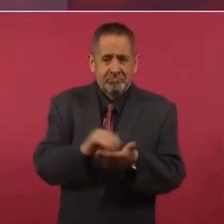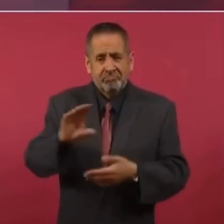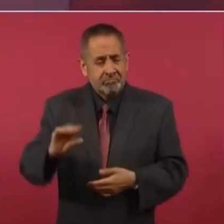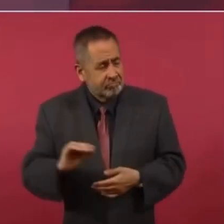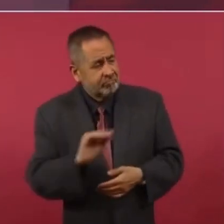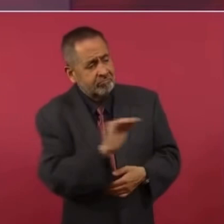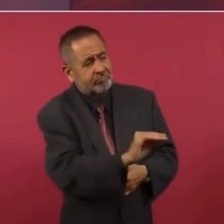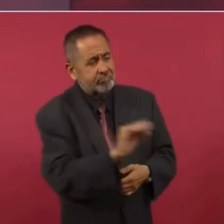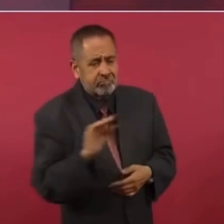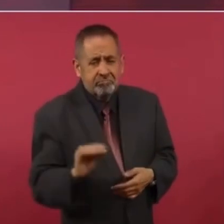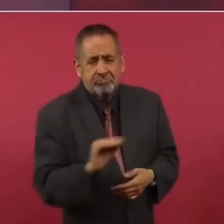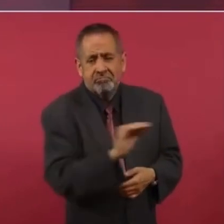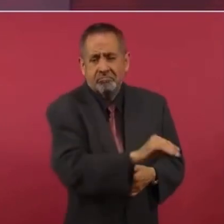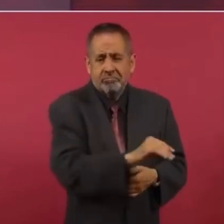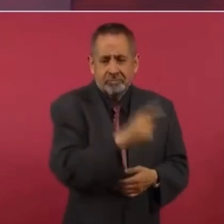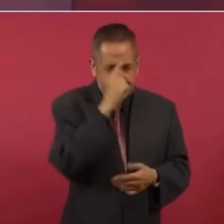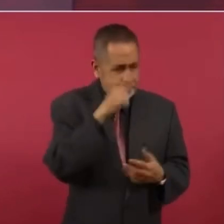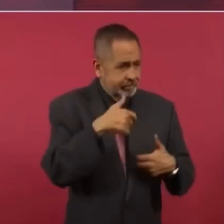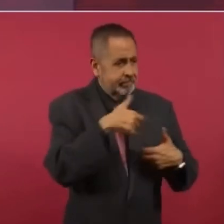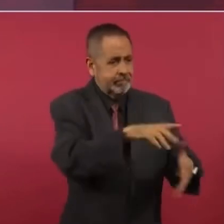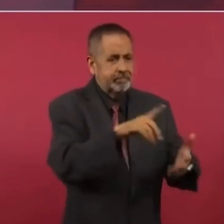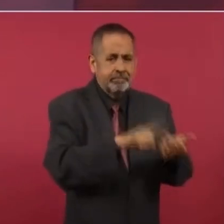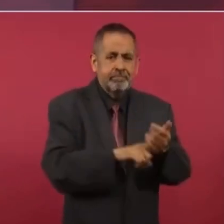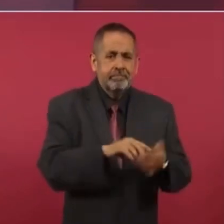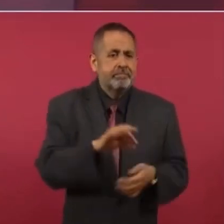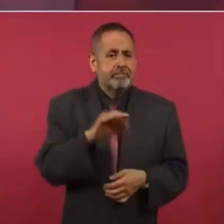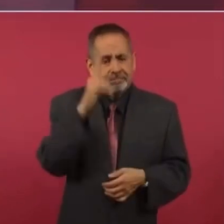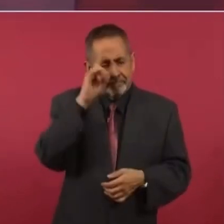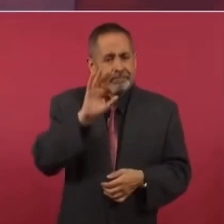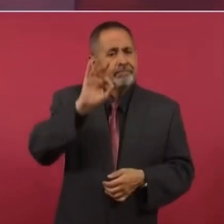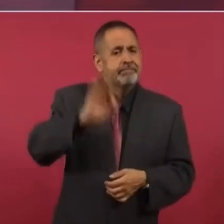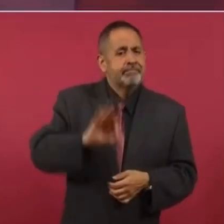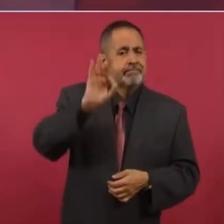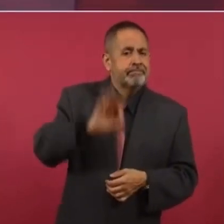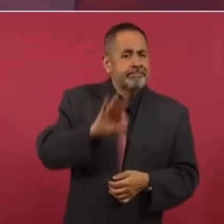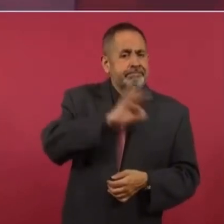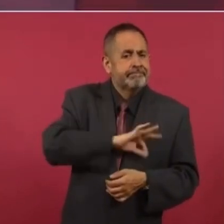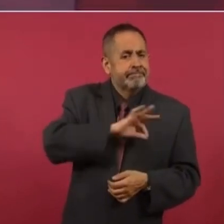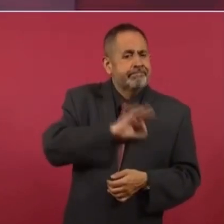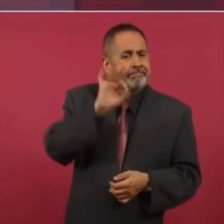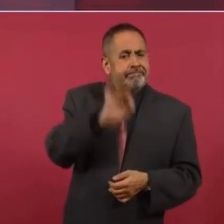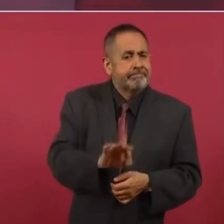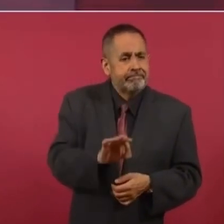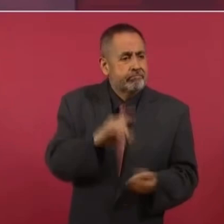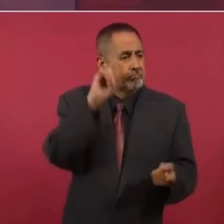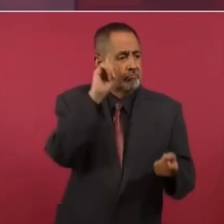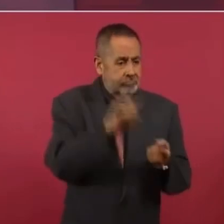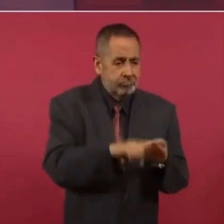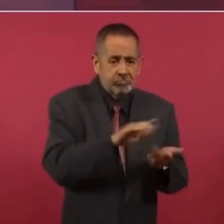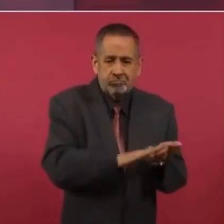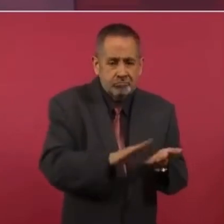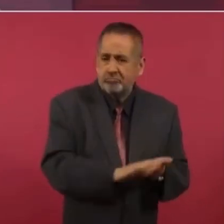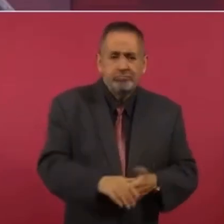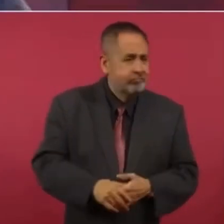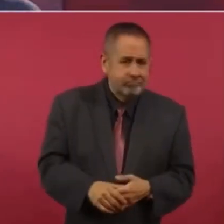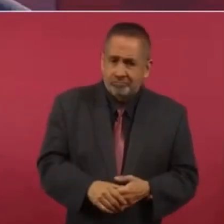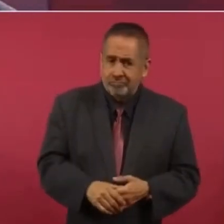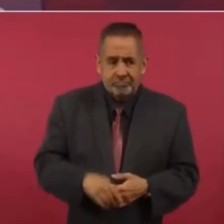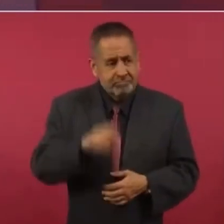para el pago de intereses, pero llevamos así